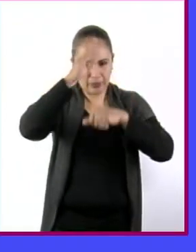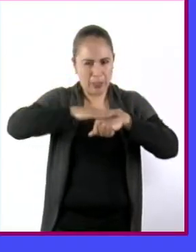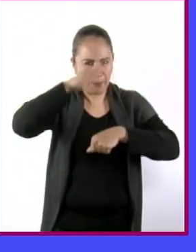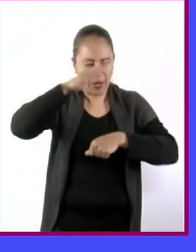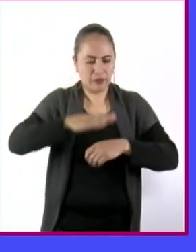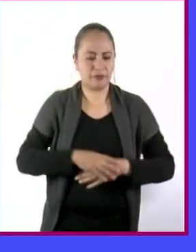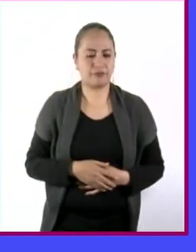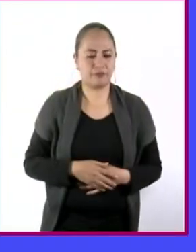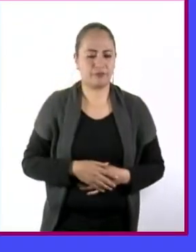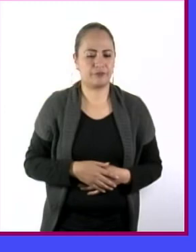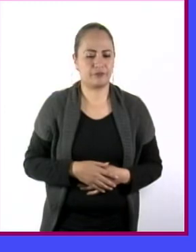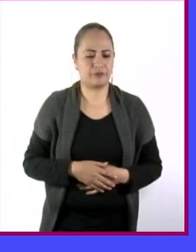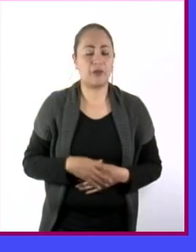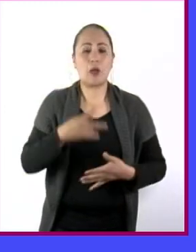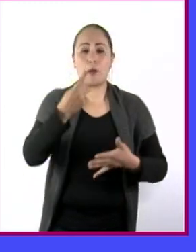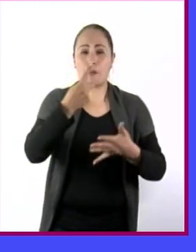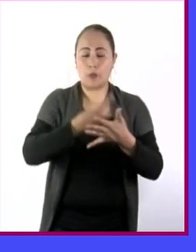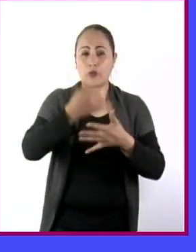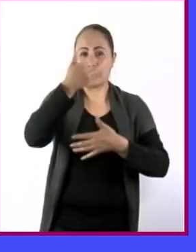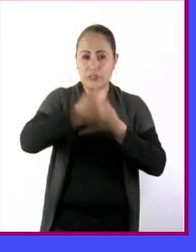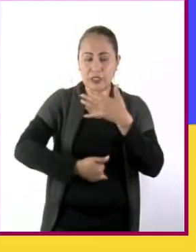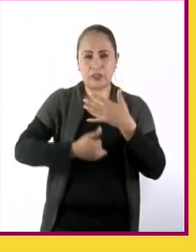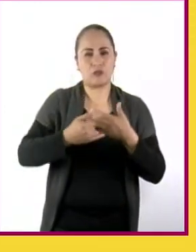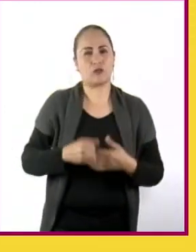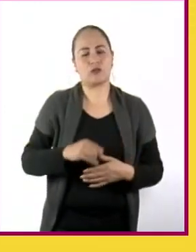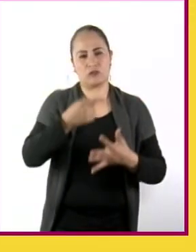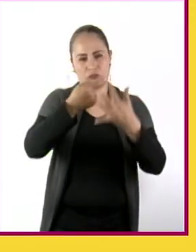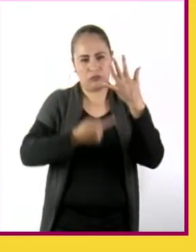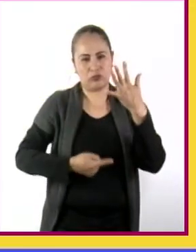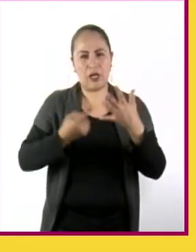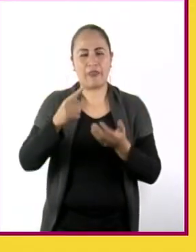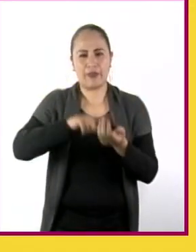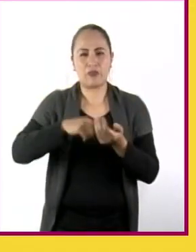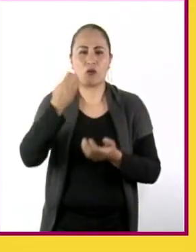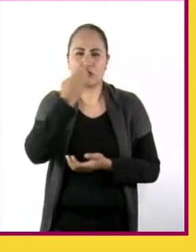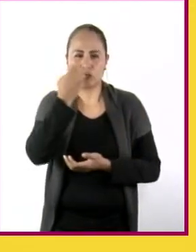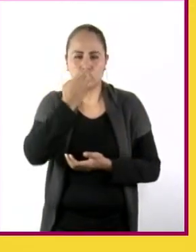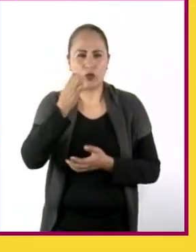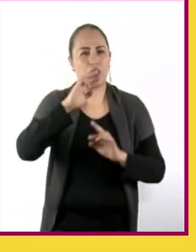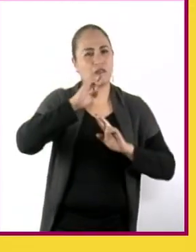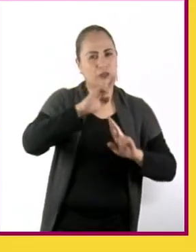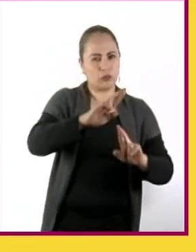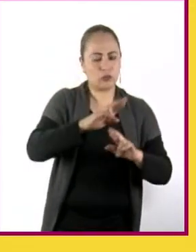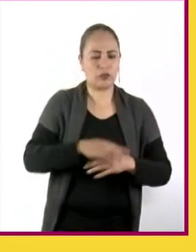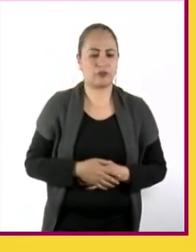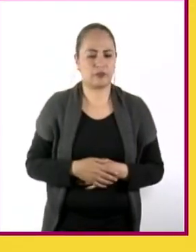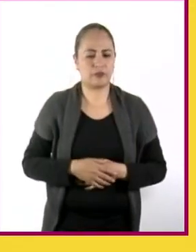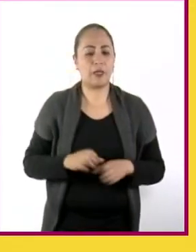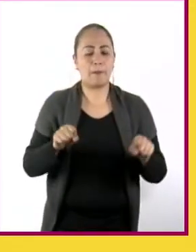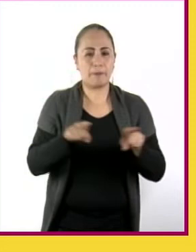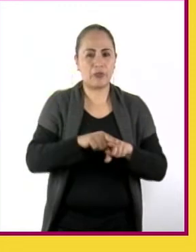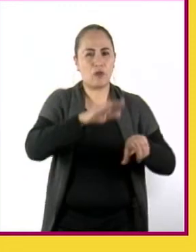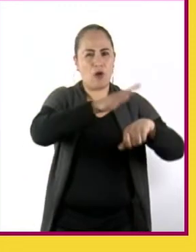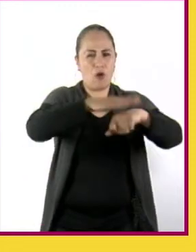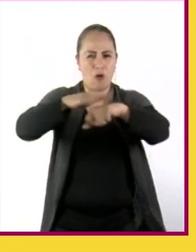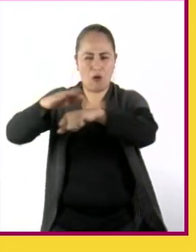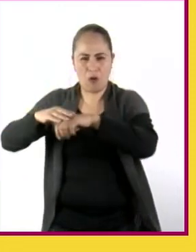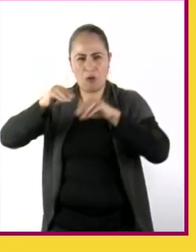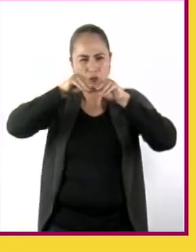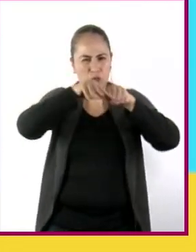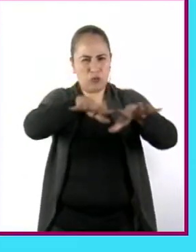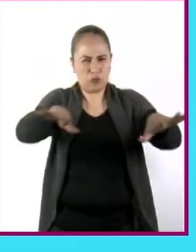Muestra de resultados de proyectos escolares. Campañas para la defensa y la promoción de los derechos humanos.